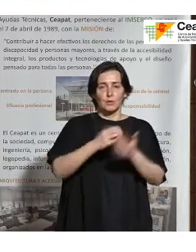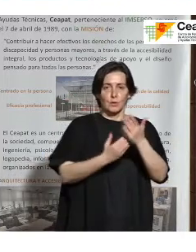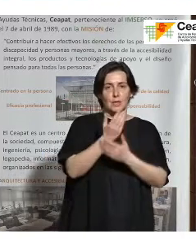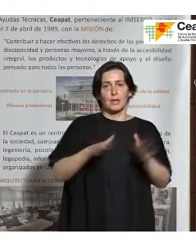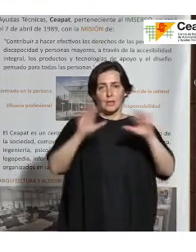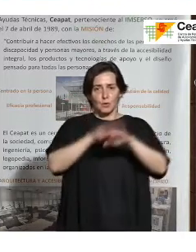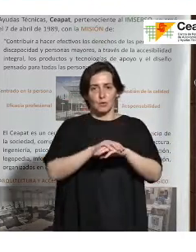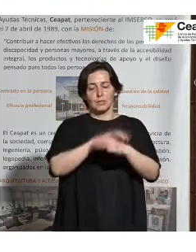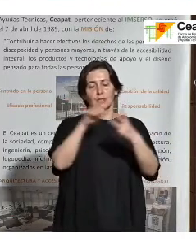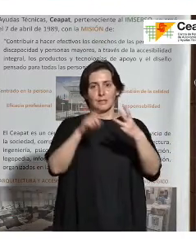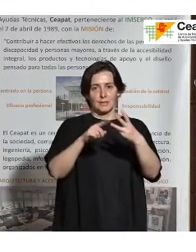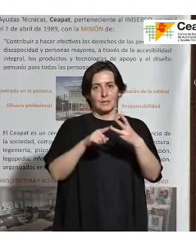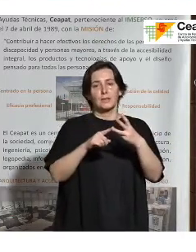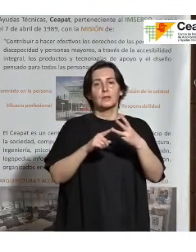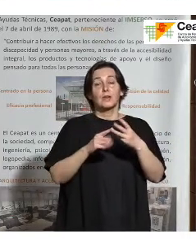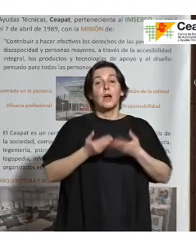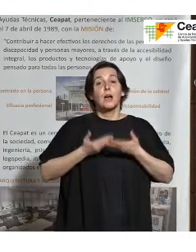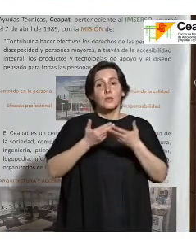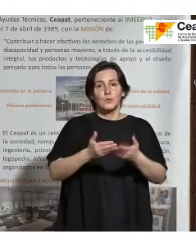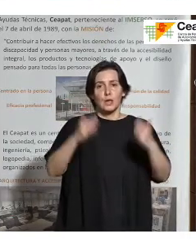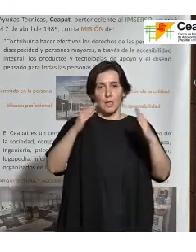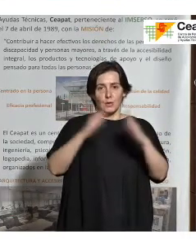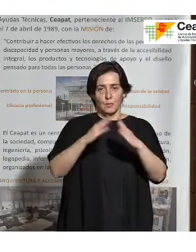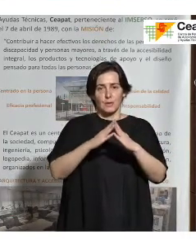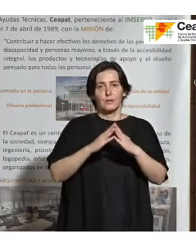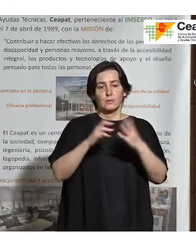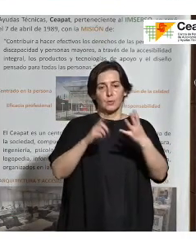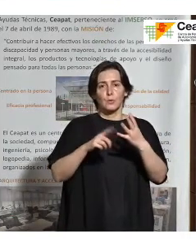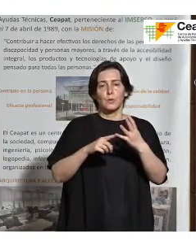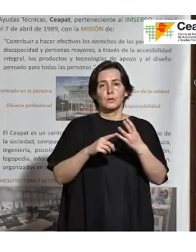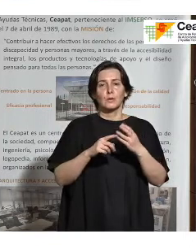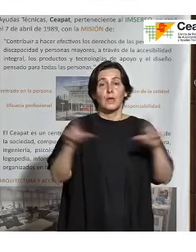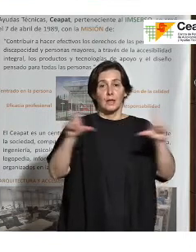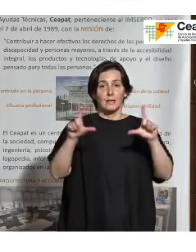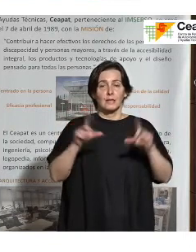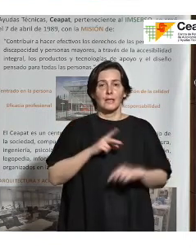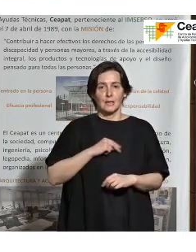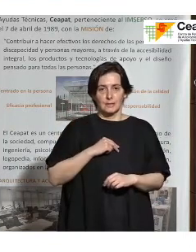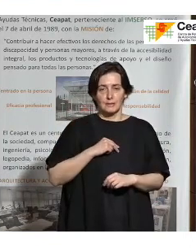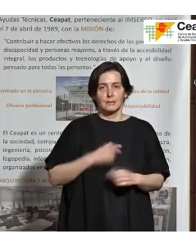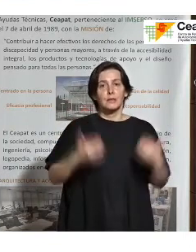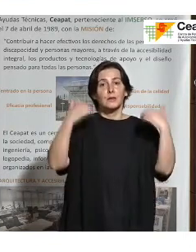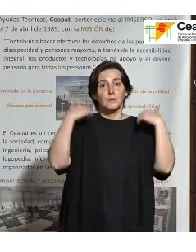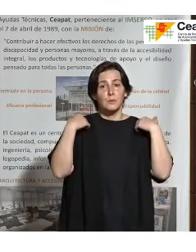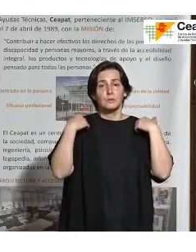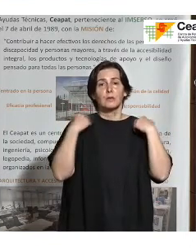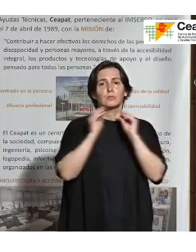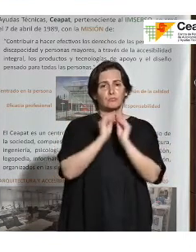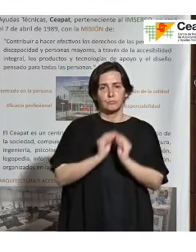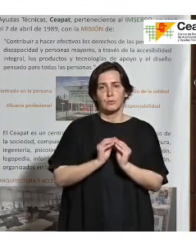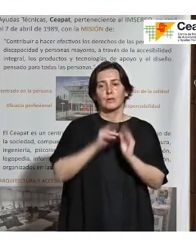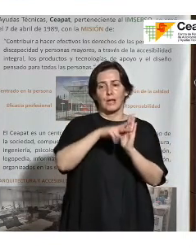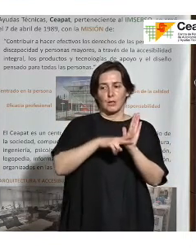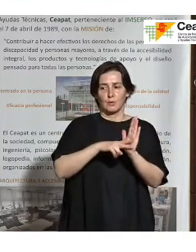noche, el tercero, ayuda a domicilio, y el cuarto es el de teleasistencia, que ha sido el encargado de elaborar esta